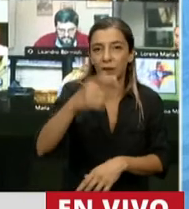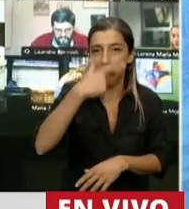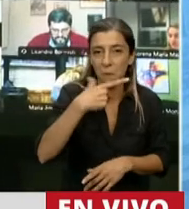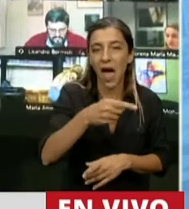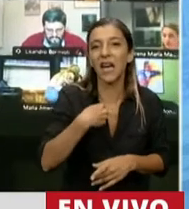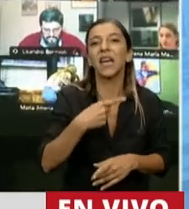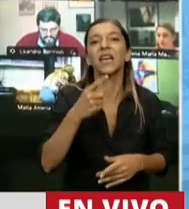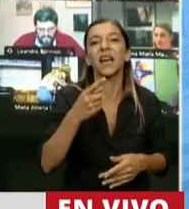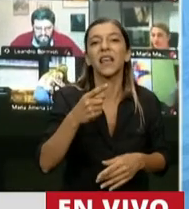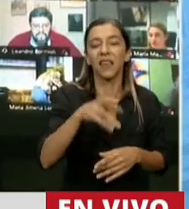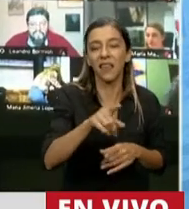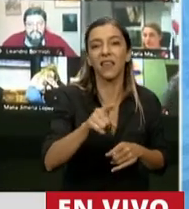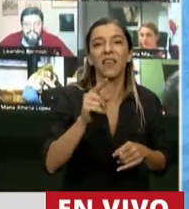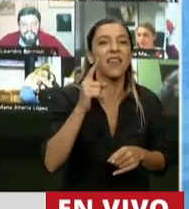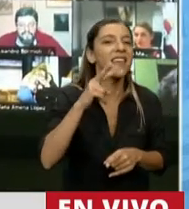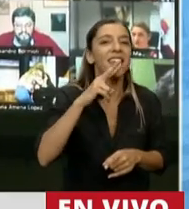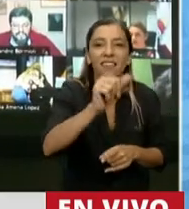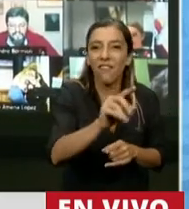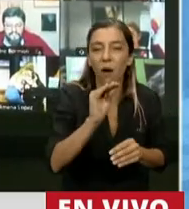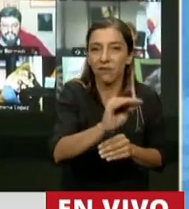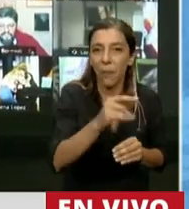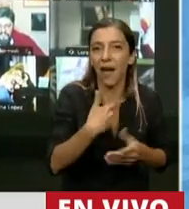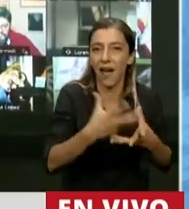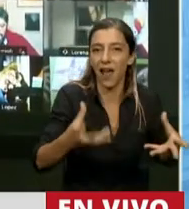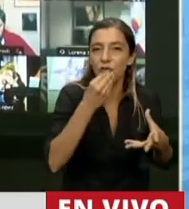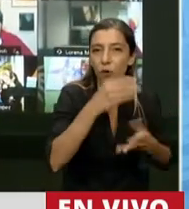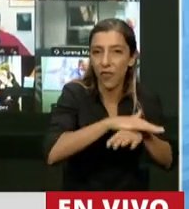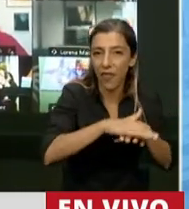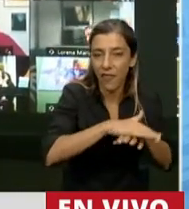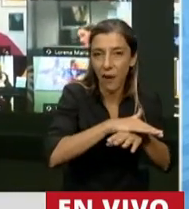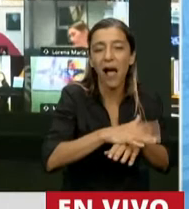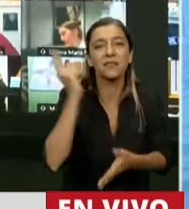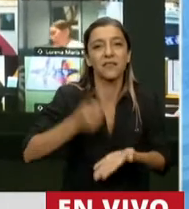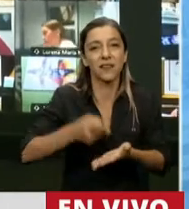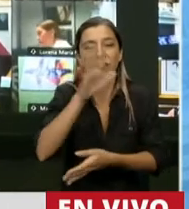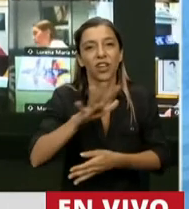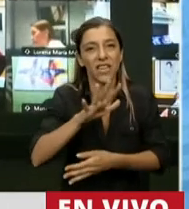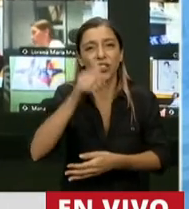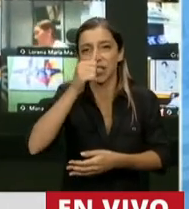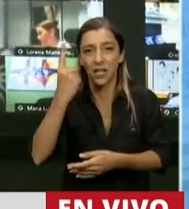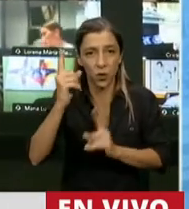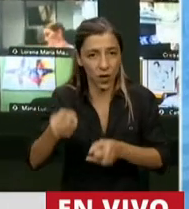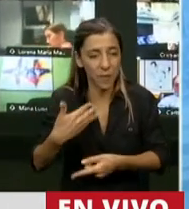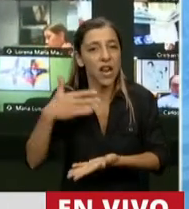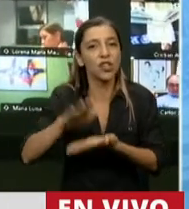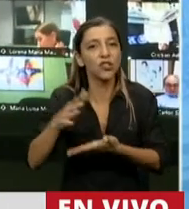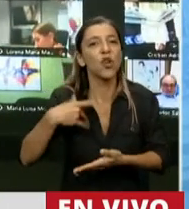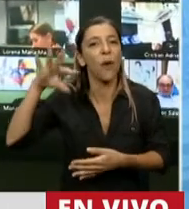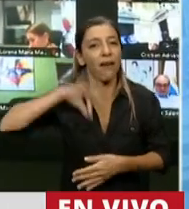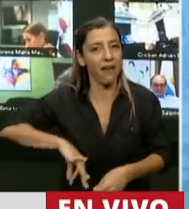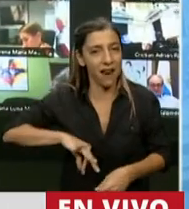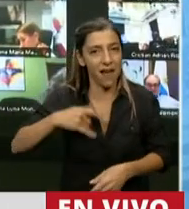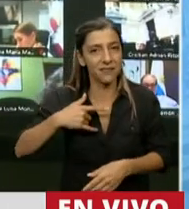productos de la canasta básica y el 561 reduciendo el impuesto a las ganancias de la cuarta categoría